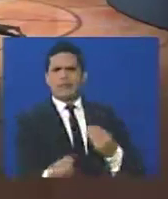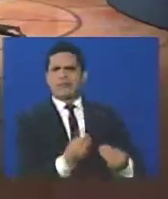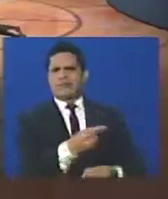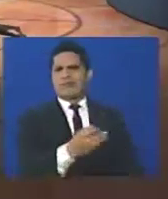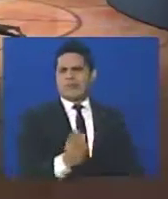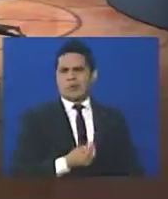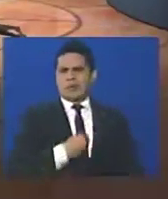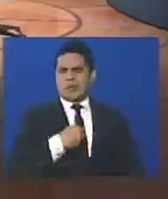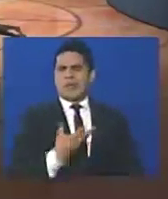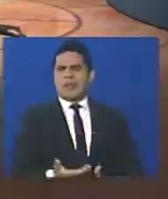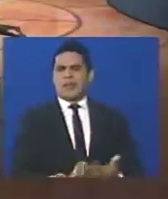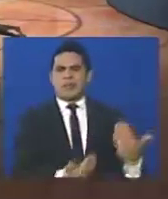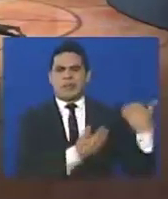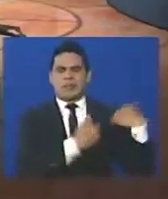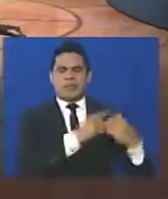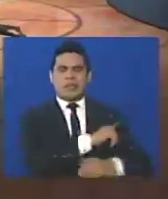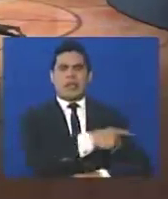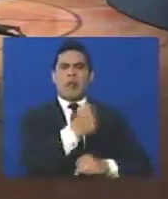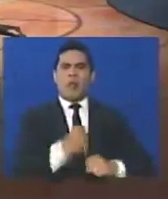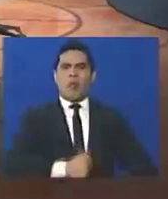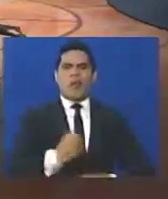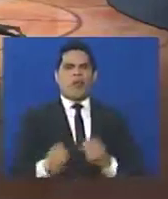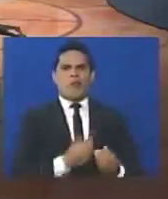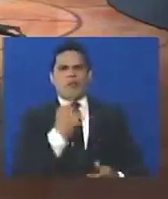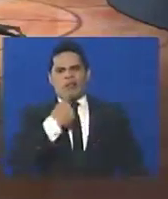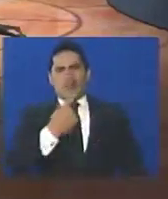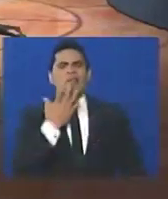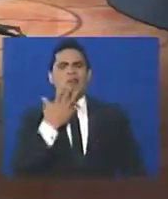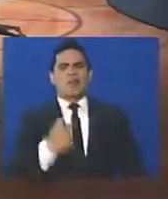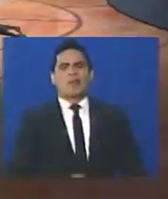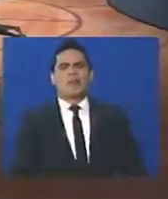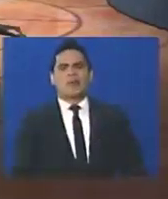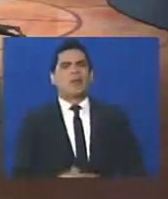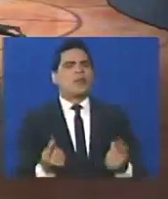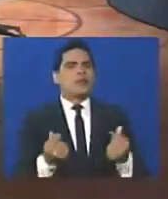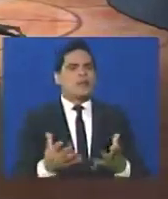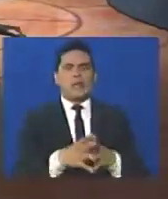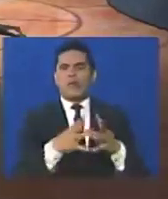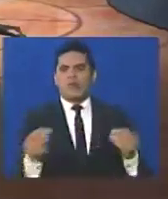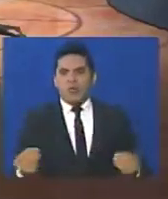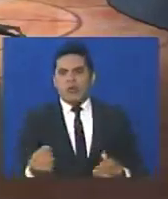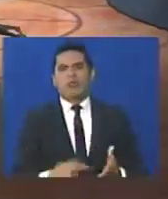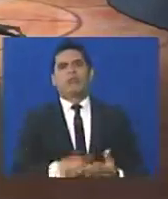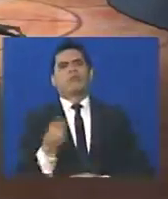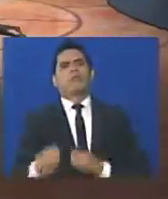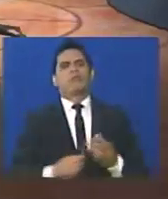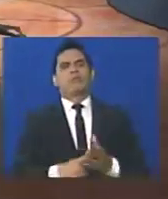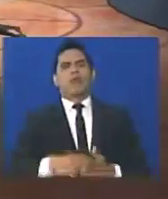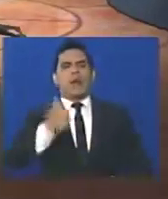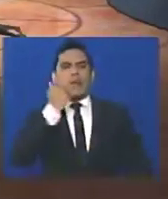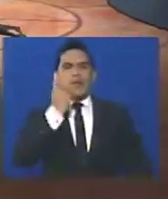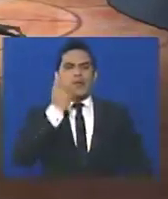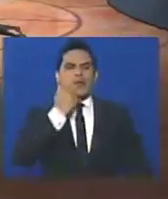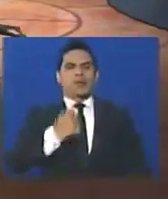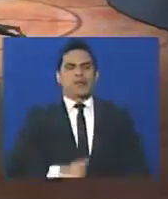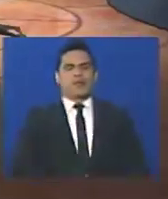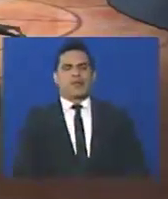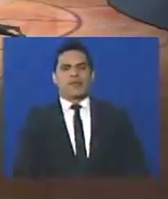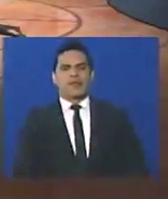de los competencias de poder, o las limitaciones, en los recursos, para disuadir las manifestaciones,